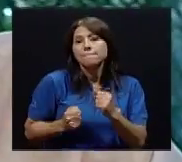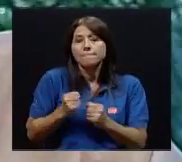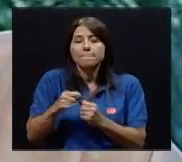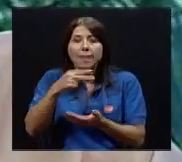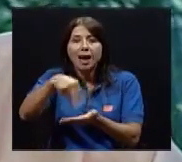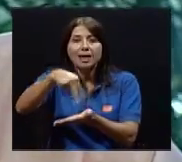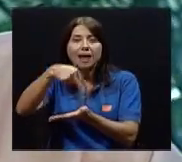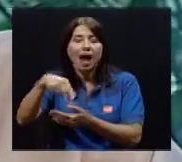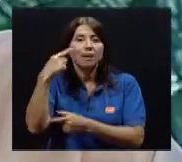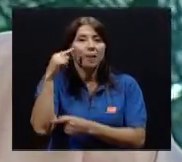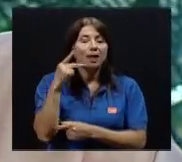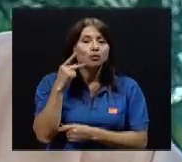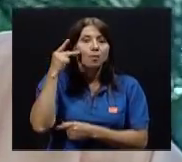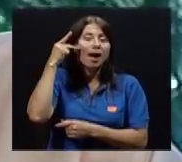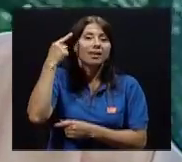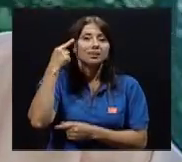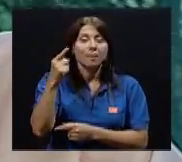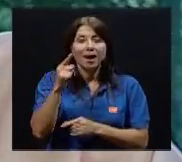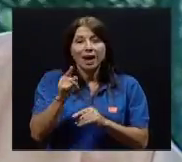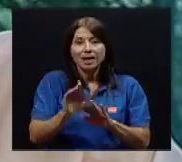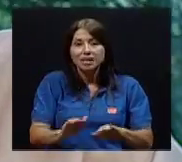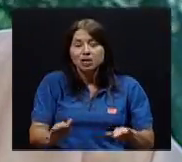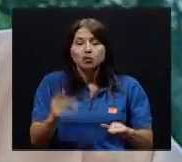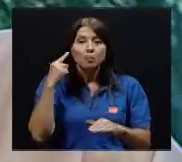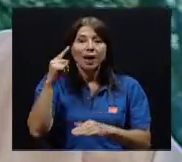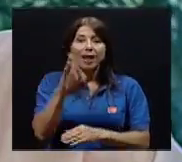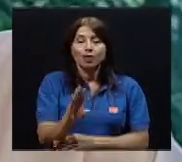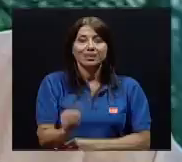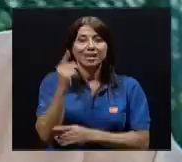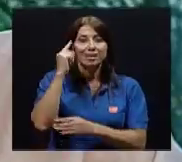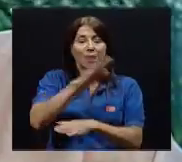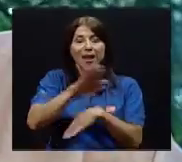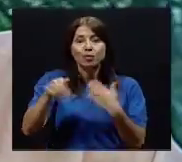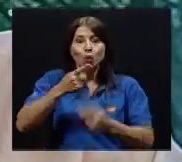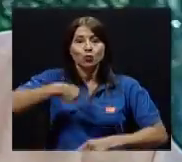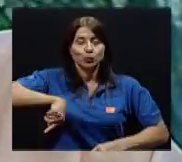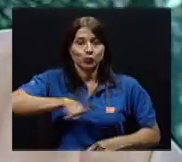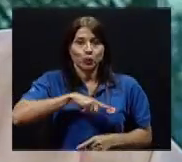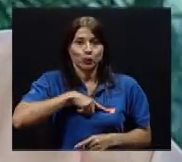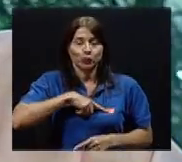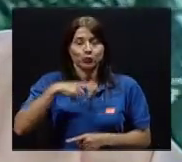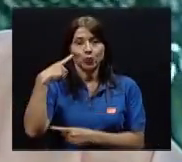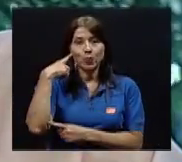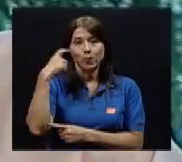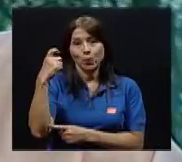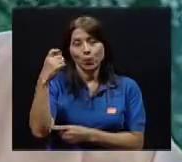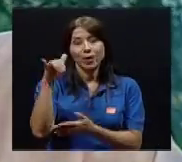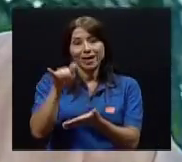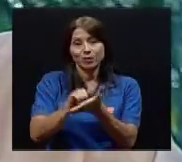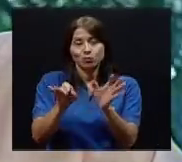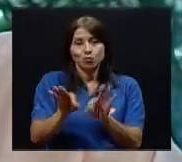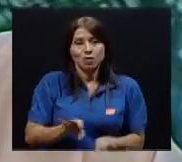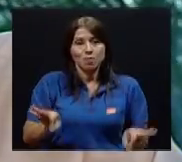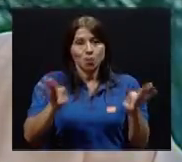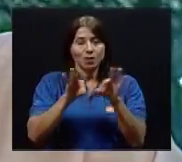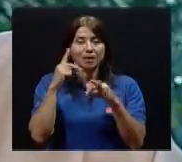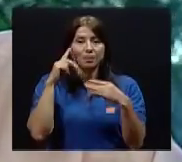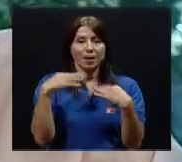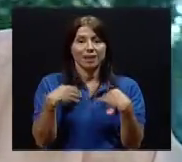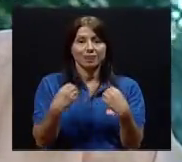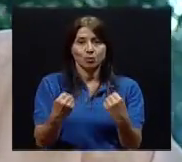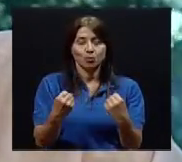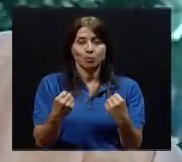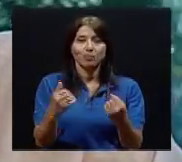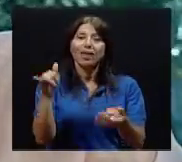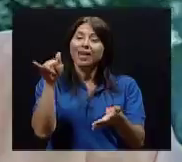chicos, los adolescentes, para todos, para todos nosotros. Porque esto es muy importante para nuestra salud. Esto es lo